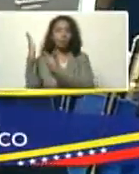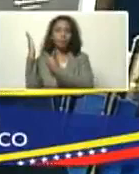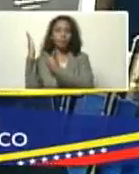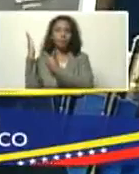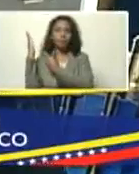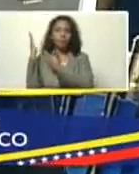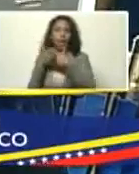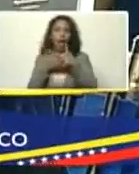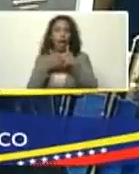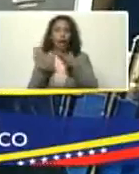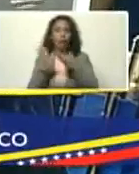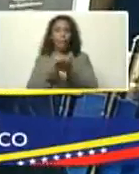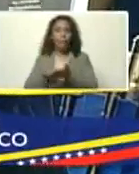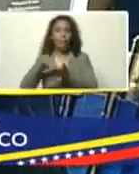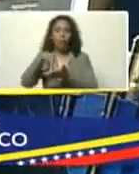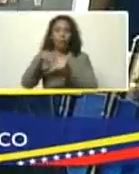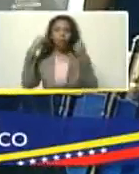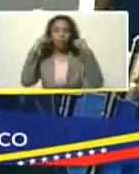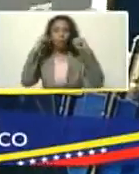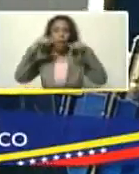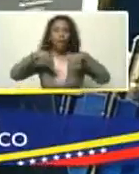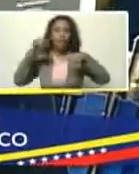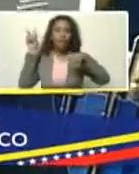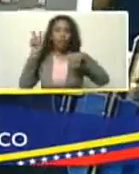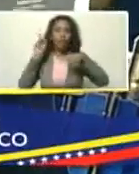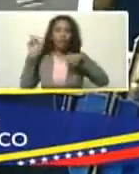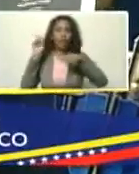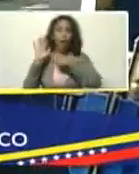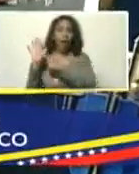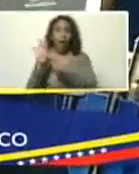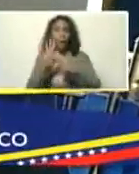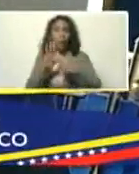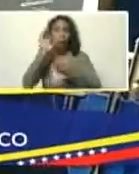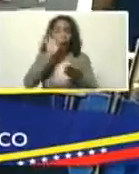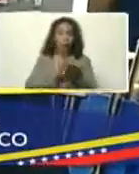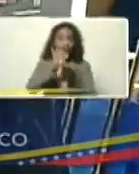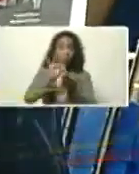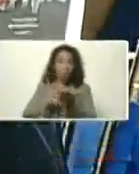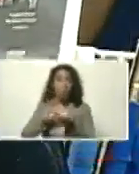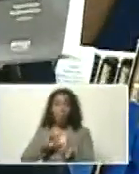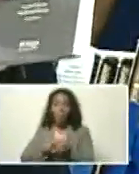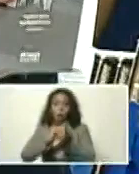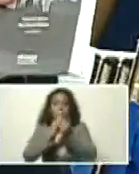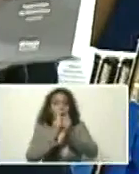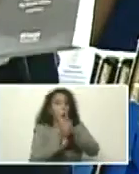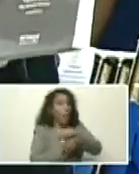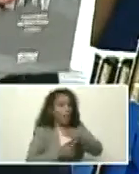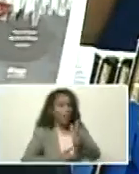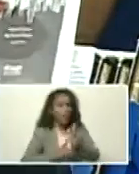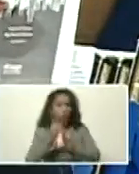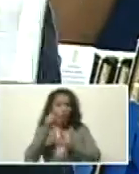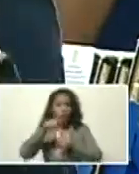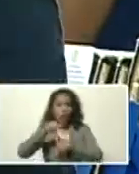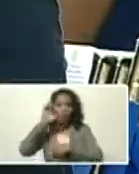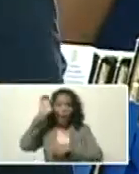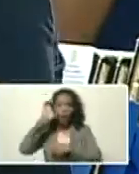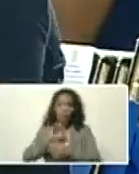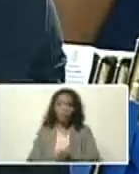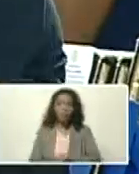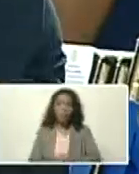Agroecología Insurgente, práctica en Venezuela, este es un ejemplo, de las estrategias, de adaptación, que se están desarrollando, en el país,